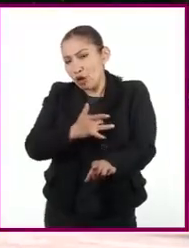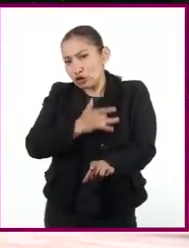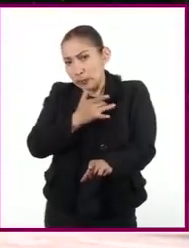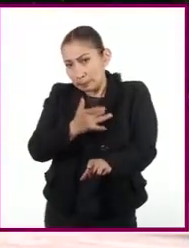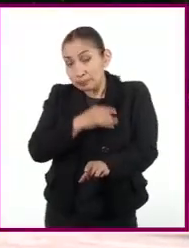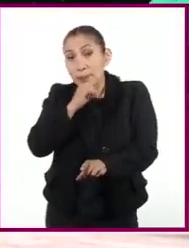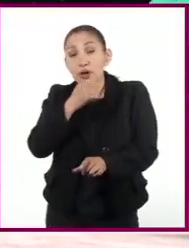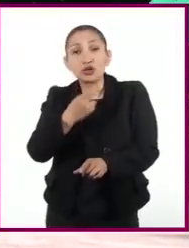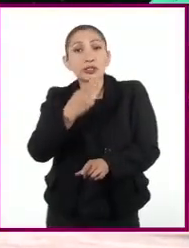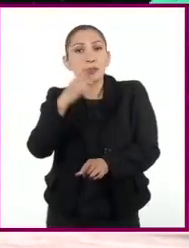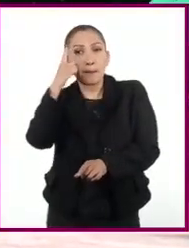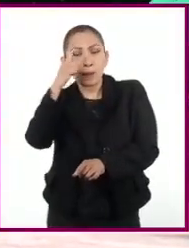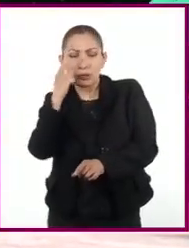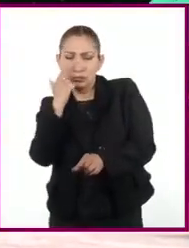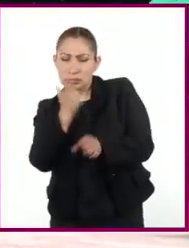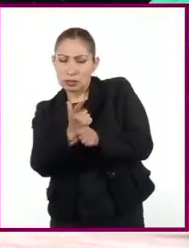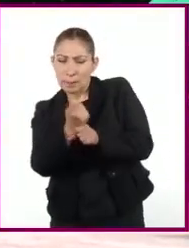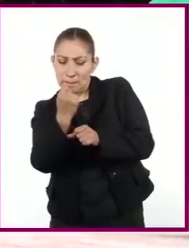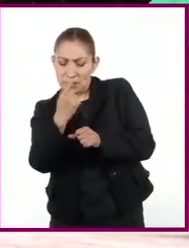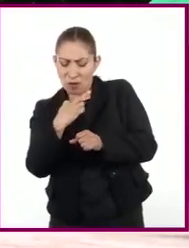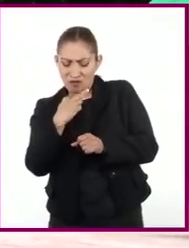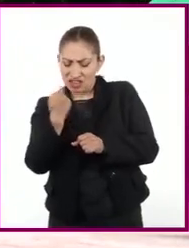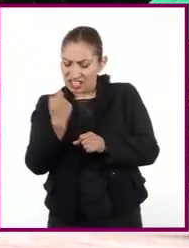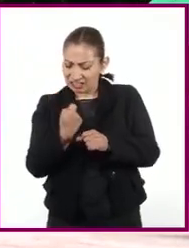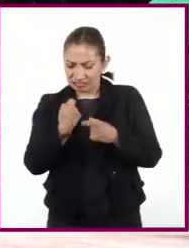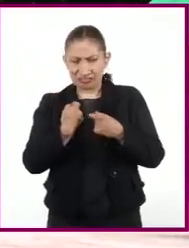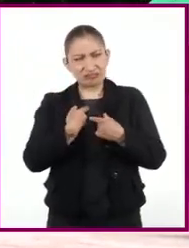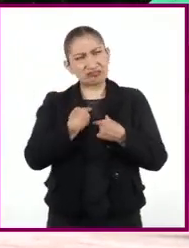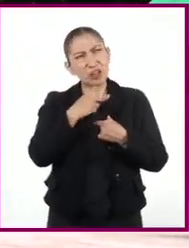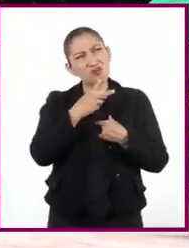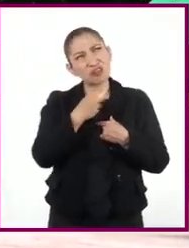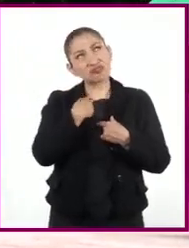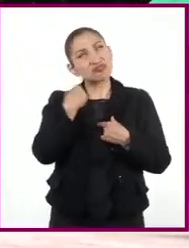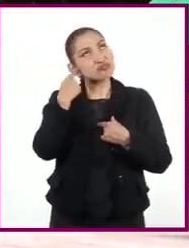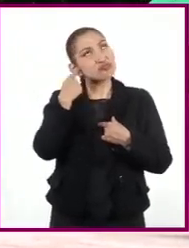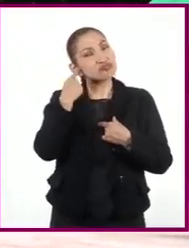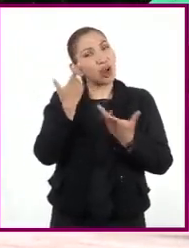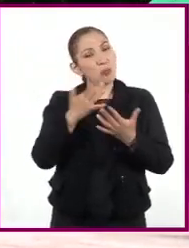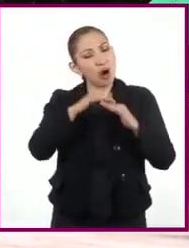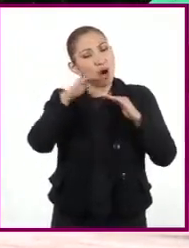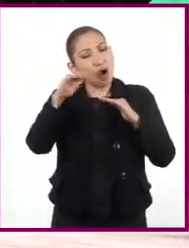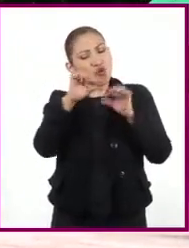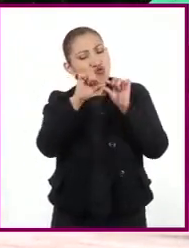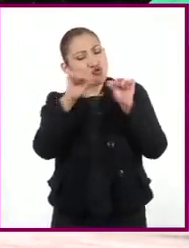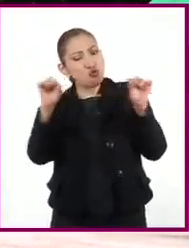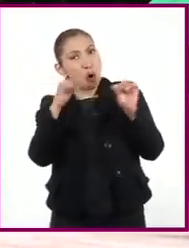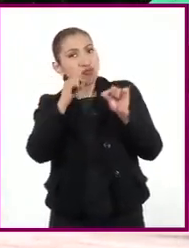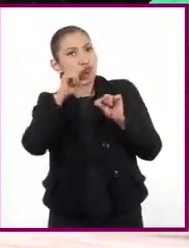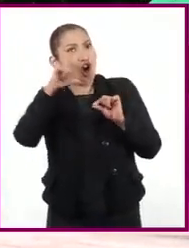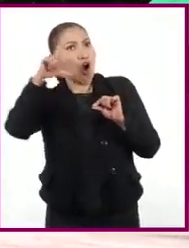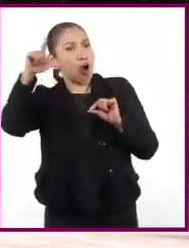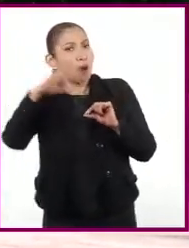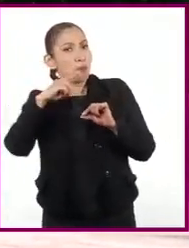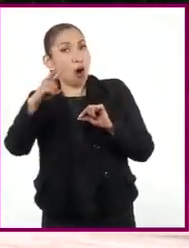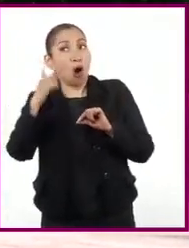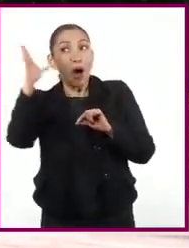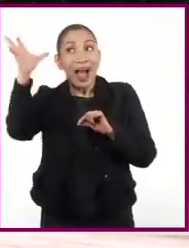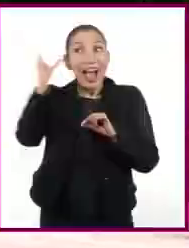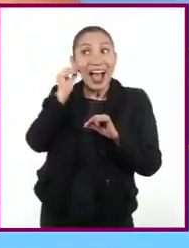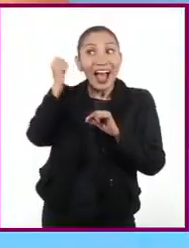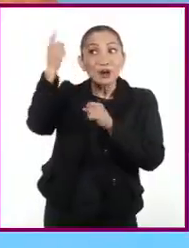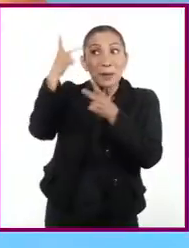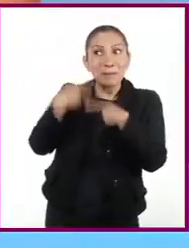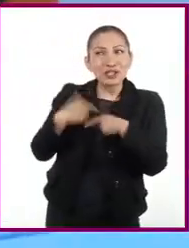También nos sirve para identificar nuestra propia voz, identificar, por ejemplo, nuestros tonos agudos y graves y poder imitar a algunos